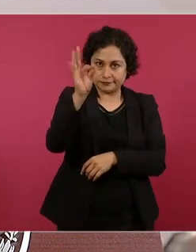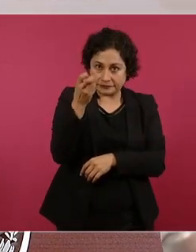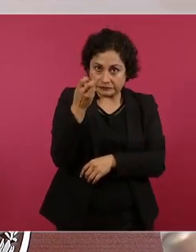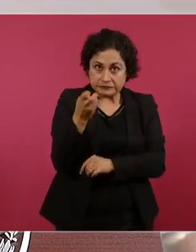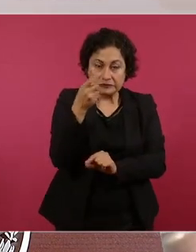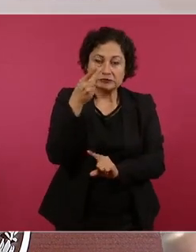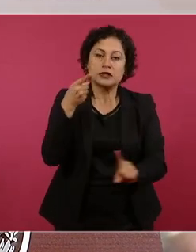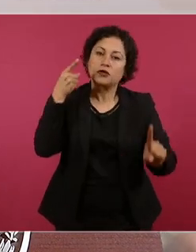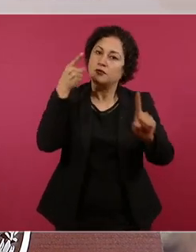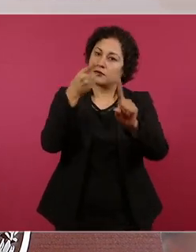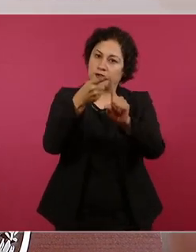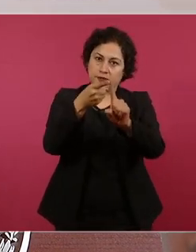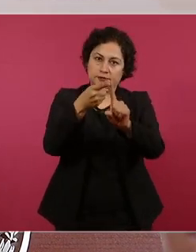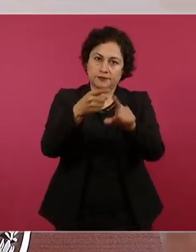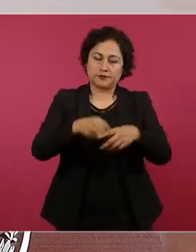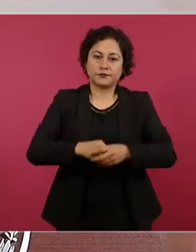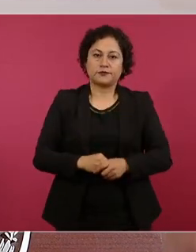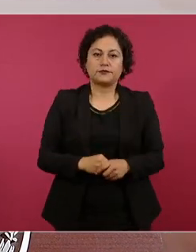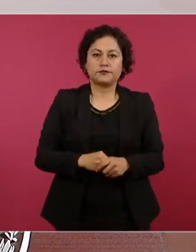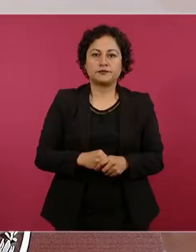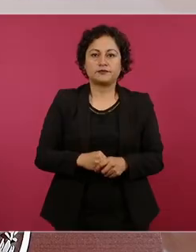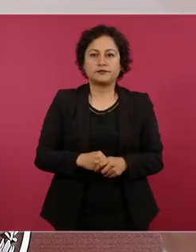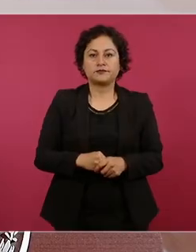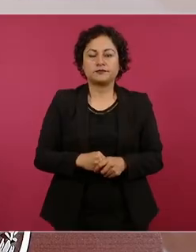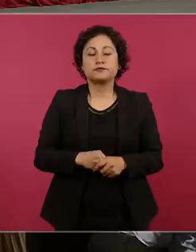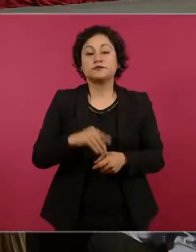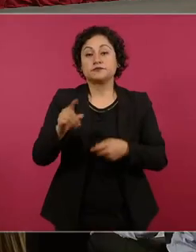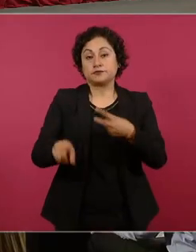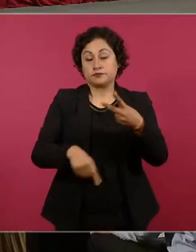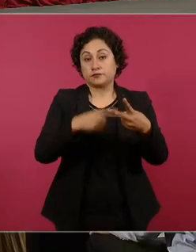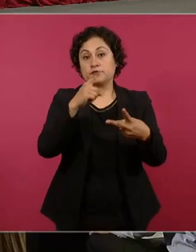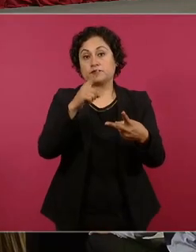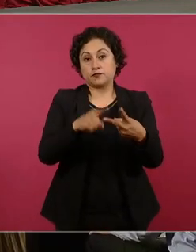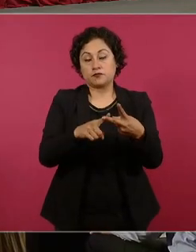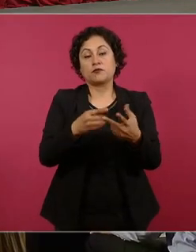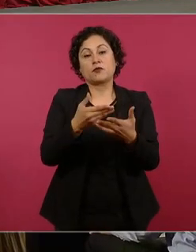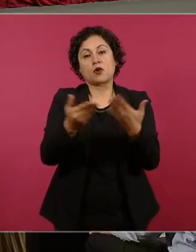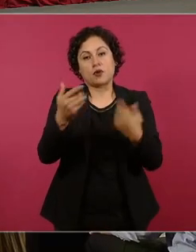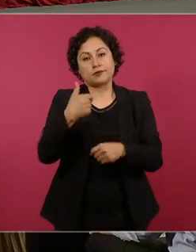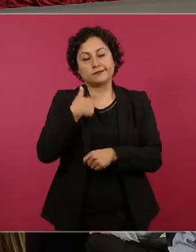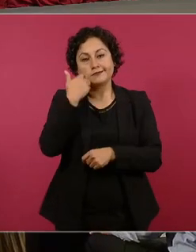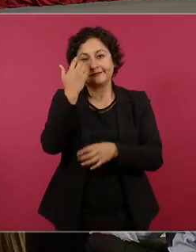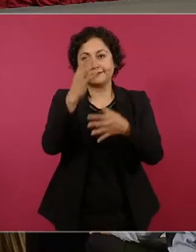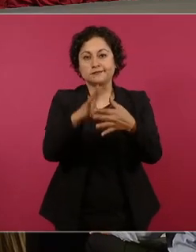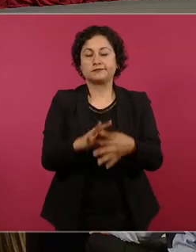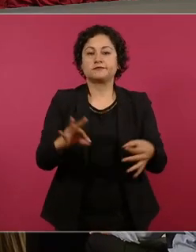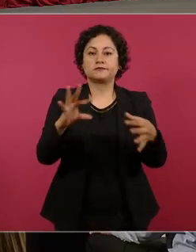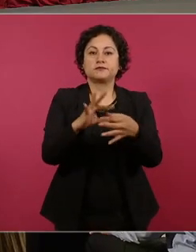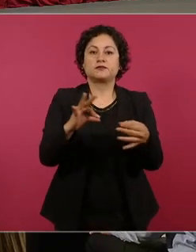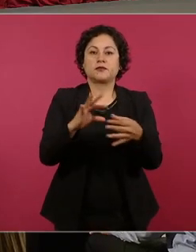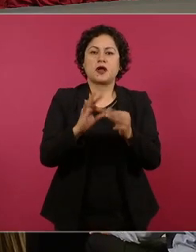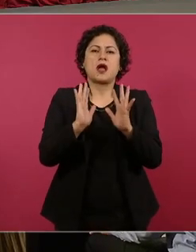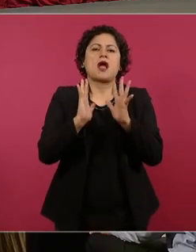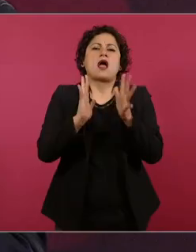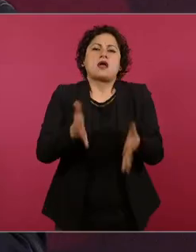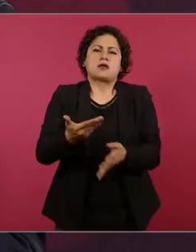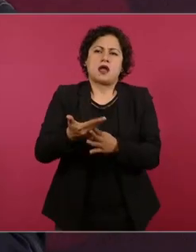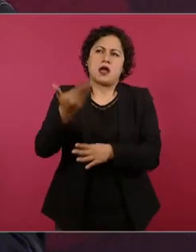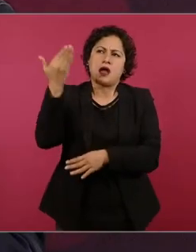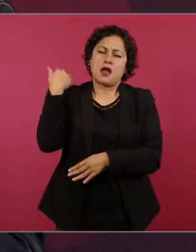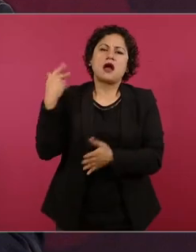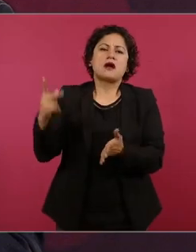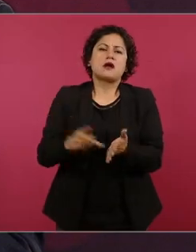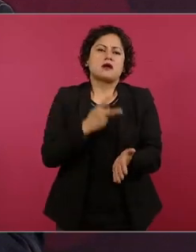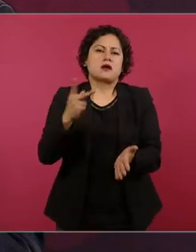principal en segundo lugar quiero señalar que hemos expuesto aquí en más de una ocasión